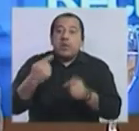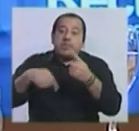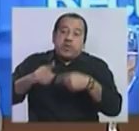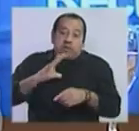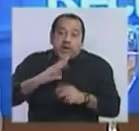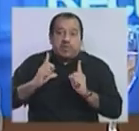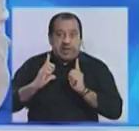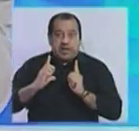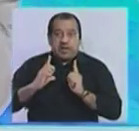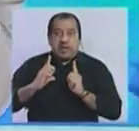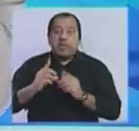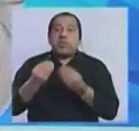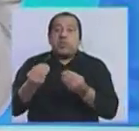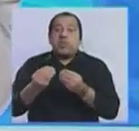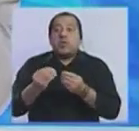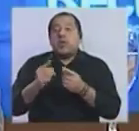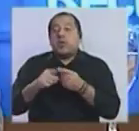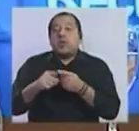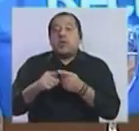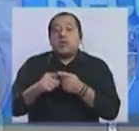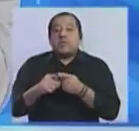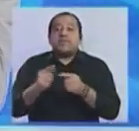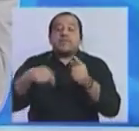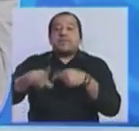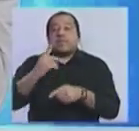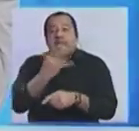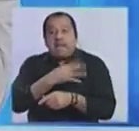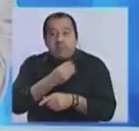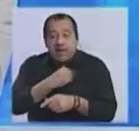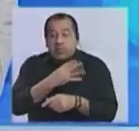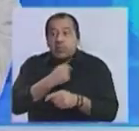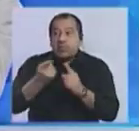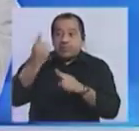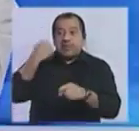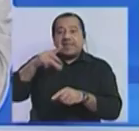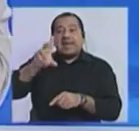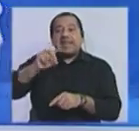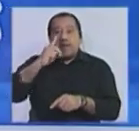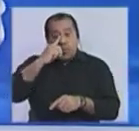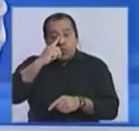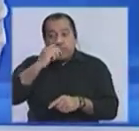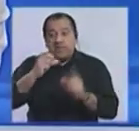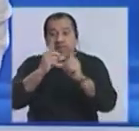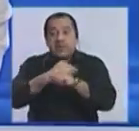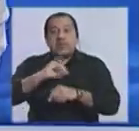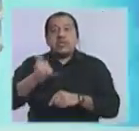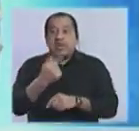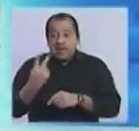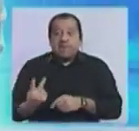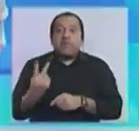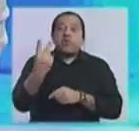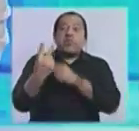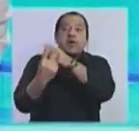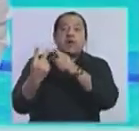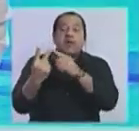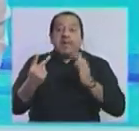decante. Bueno, en la interna pasó lo mismo, Claro. El Partido Nacional termina esa noche ya con la fórmula definida, arriba del estrado